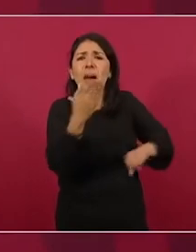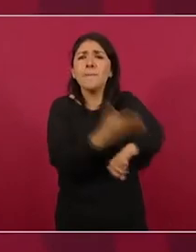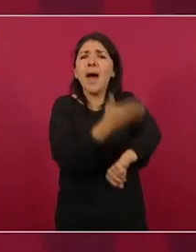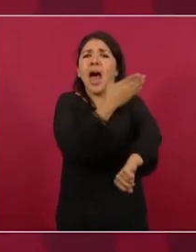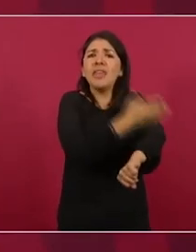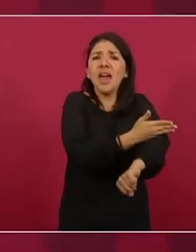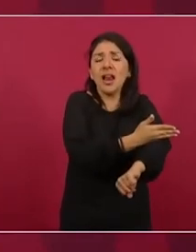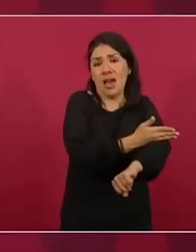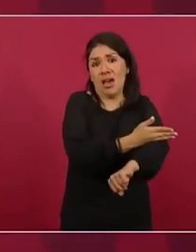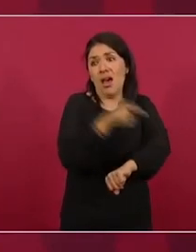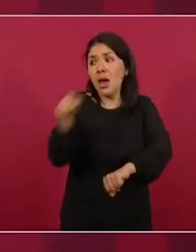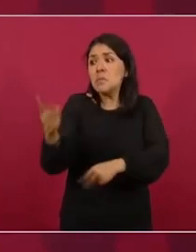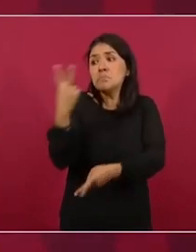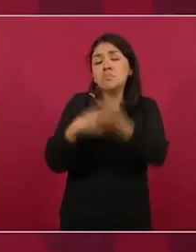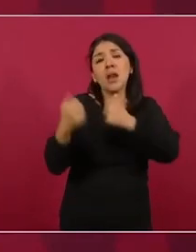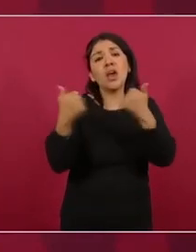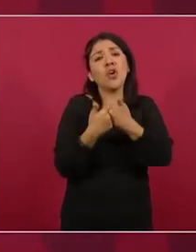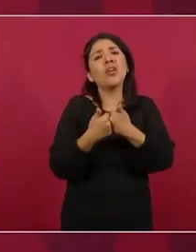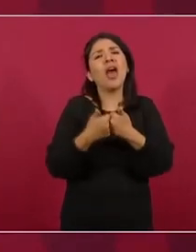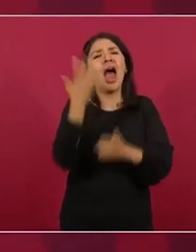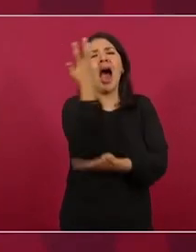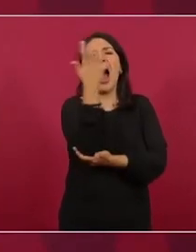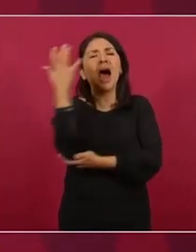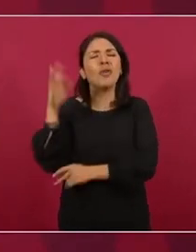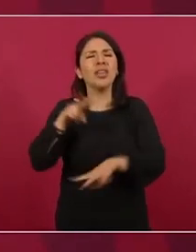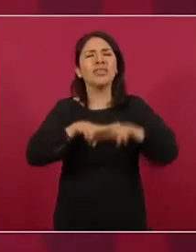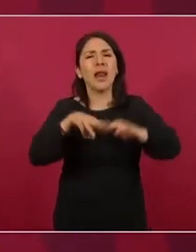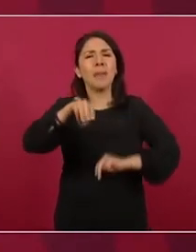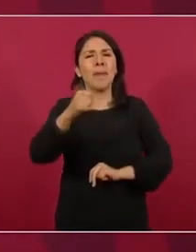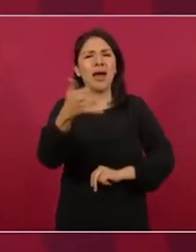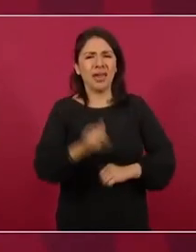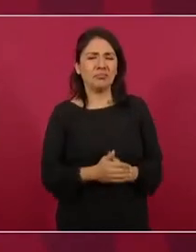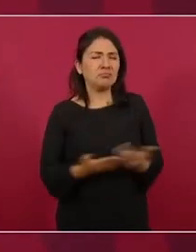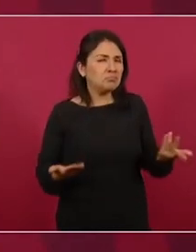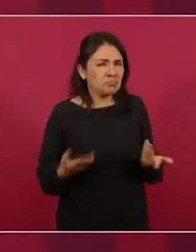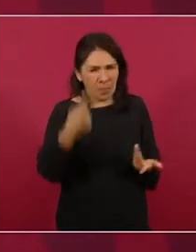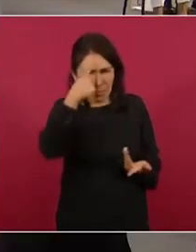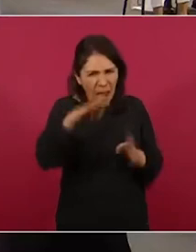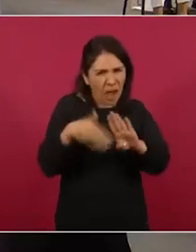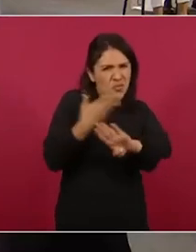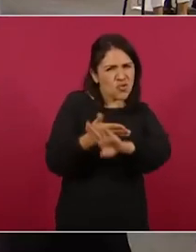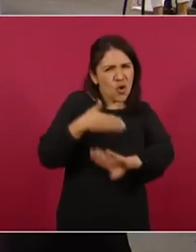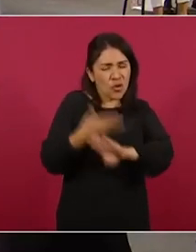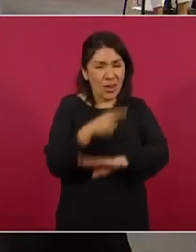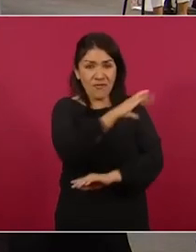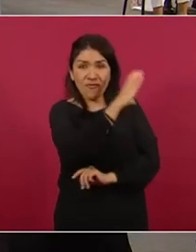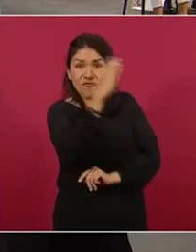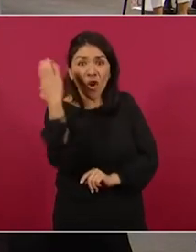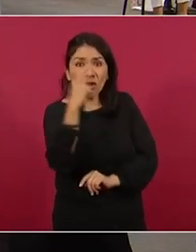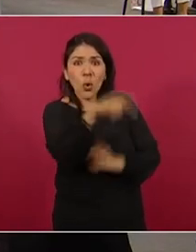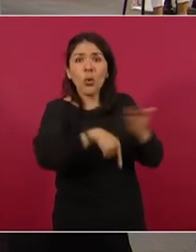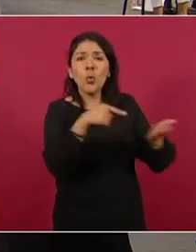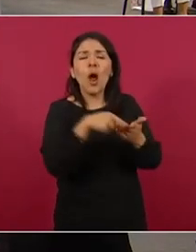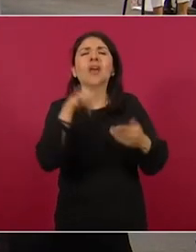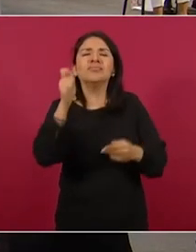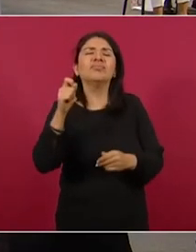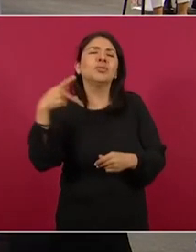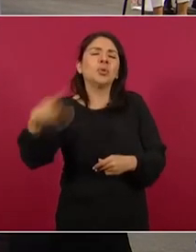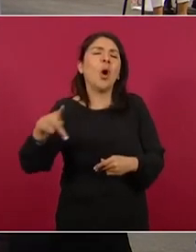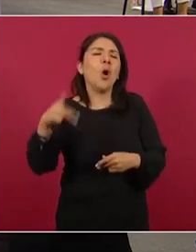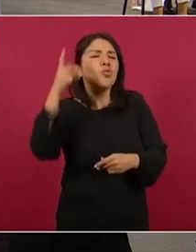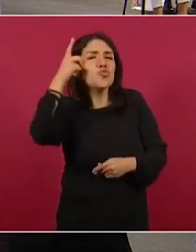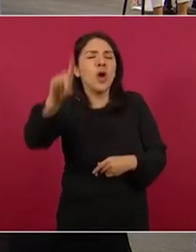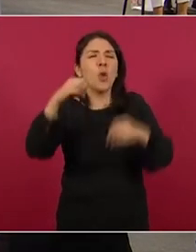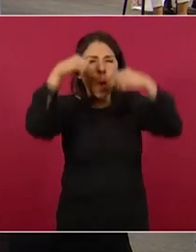provocada por el Tren Maya Solo como ejemplo de que con tal de atacar Pedro Ferriz tomó una foto de Google para